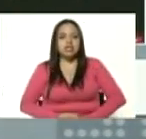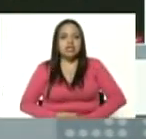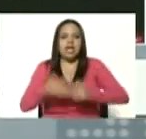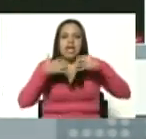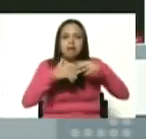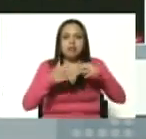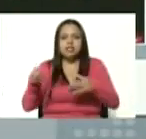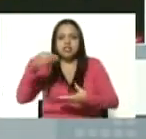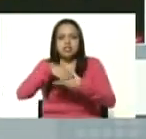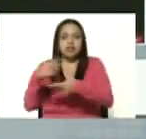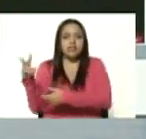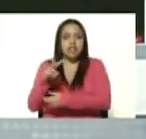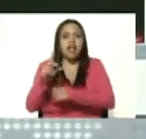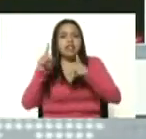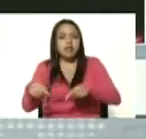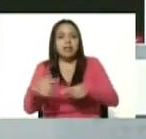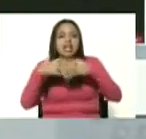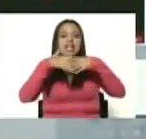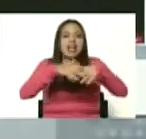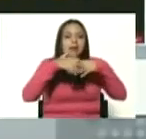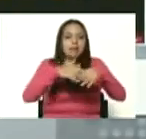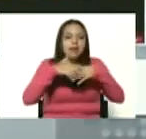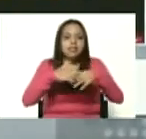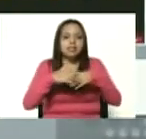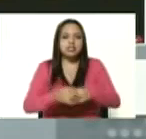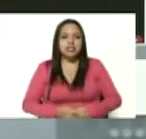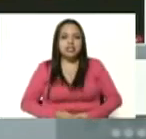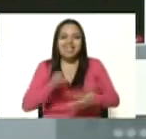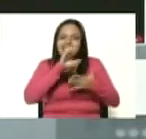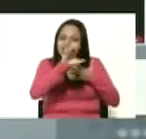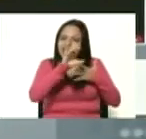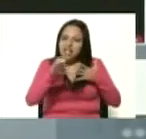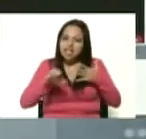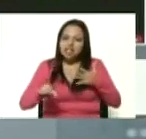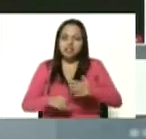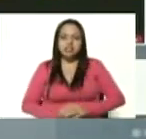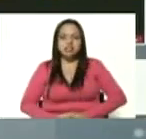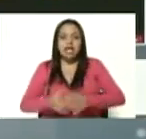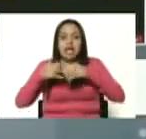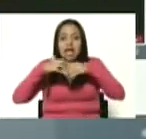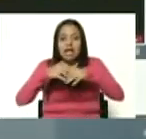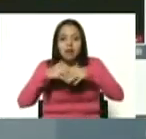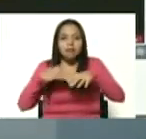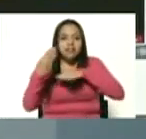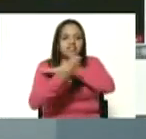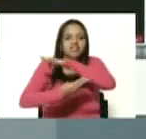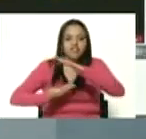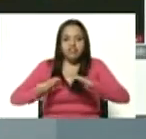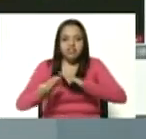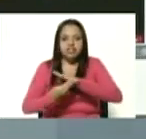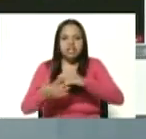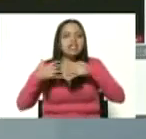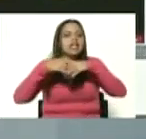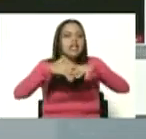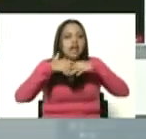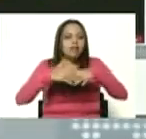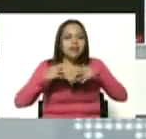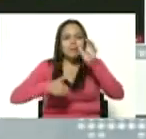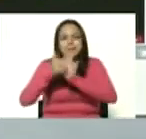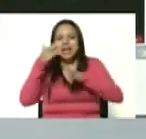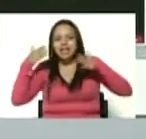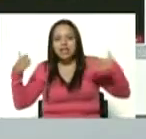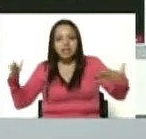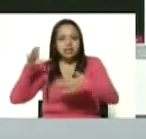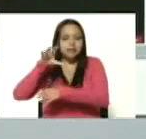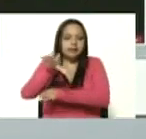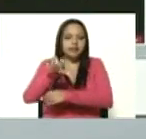incluyendo las empresas estratégicas las empresas básicas y las empresas más grandes del